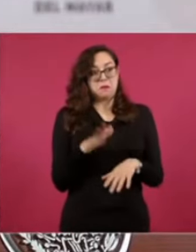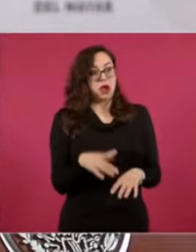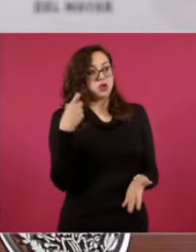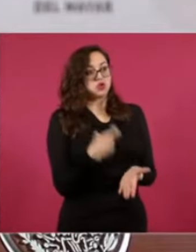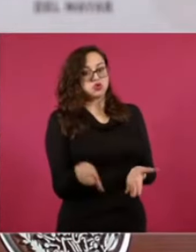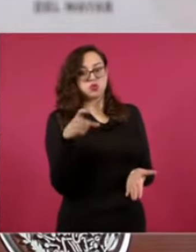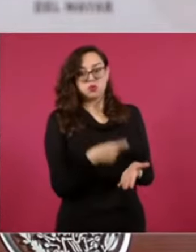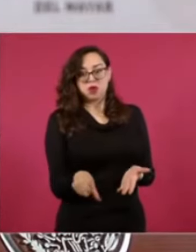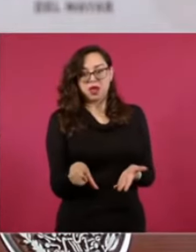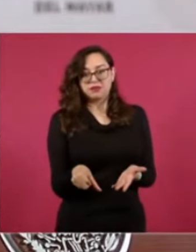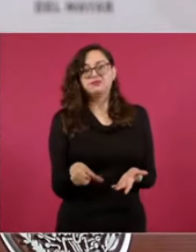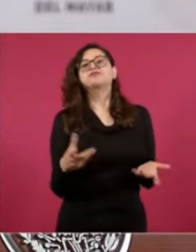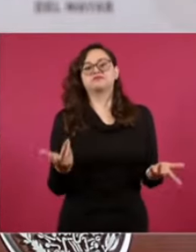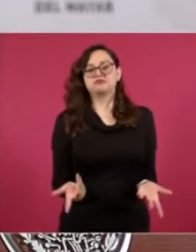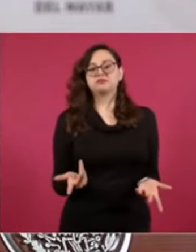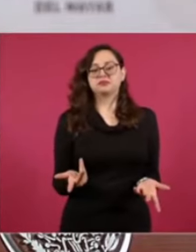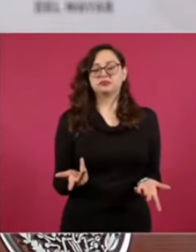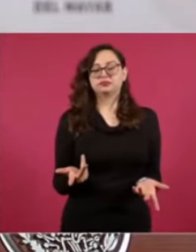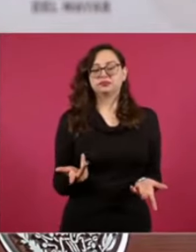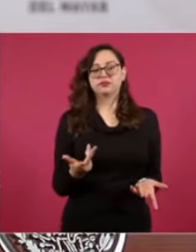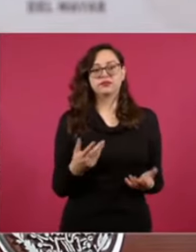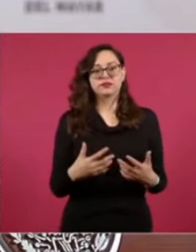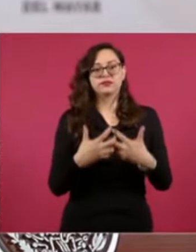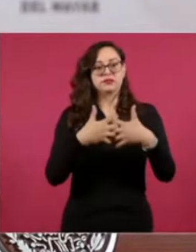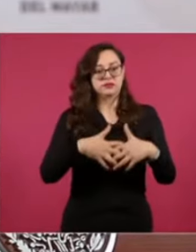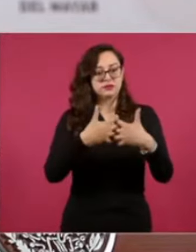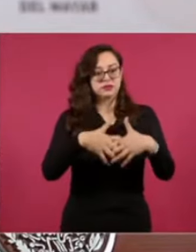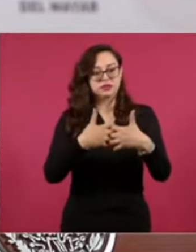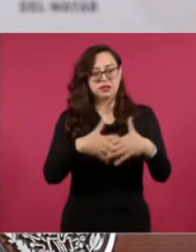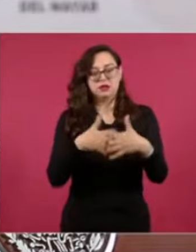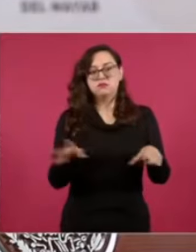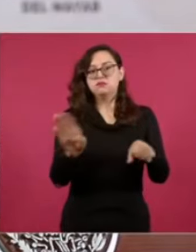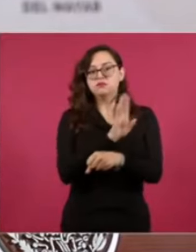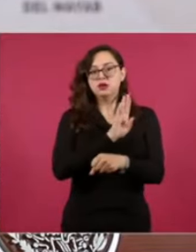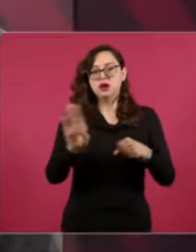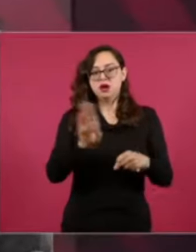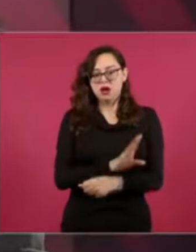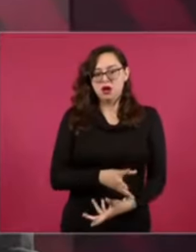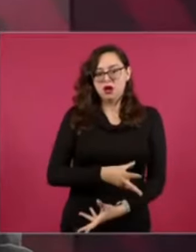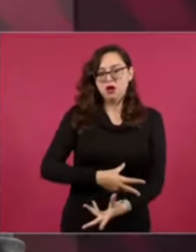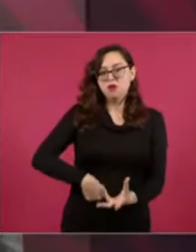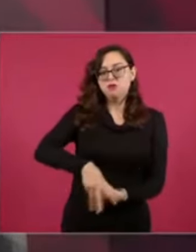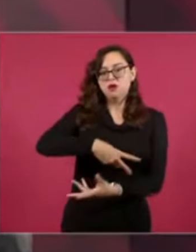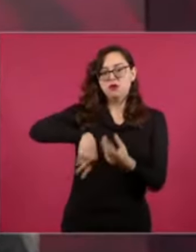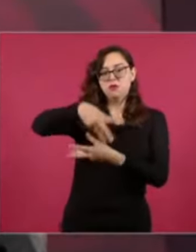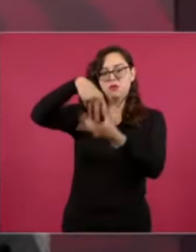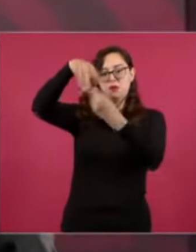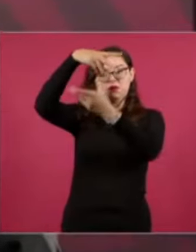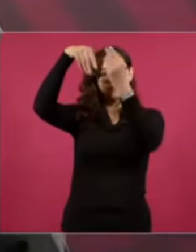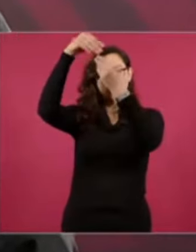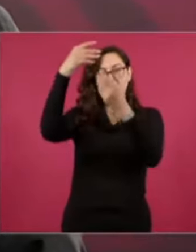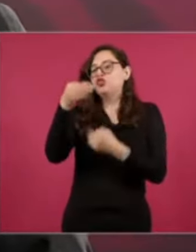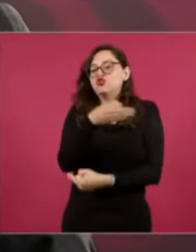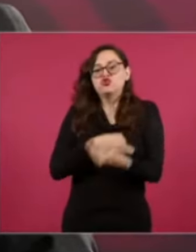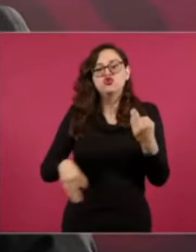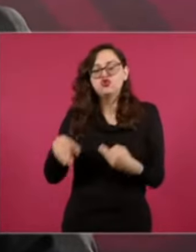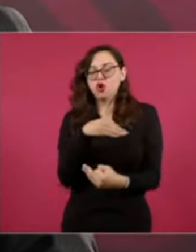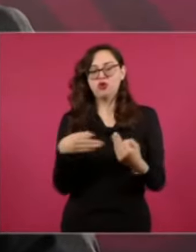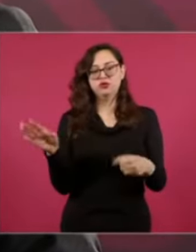Se beneficia el comercio. se beneficia. Las industrias. Y así. Se beneficia. Toda la economía.